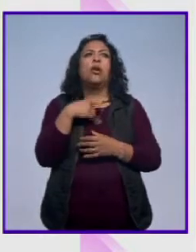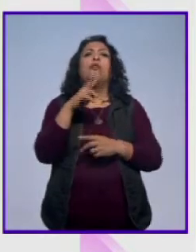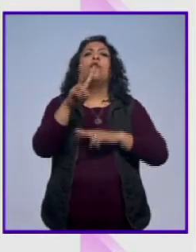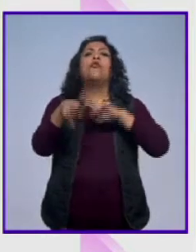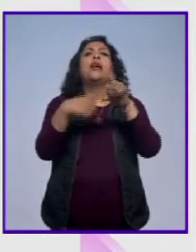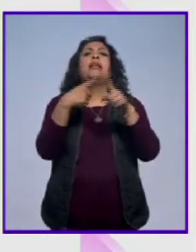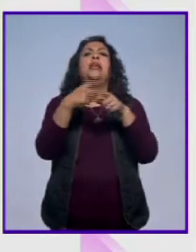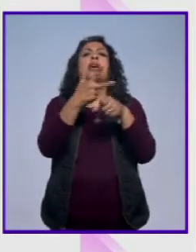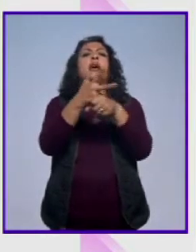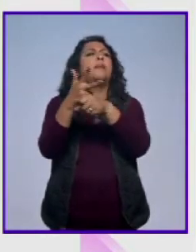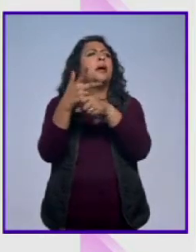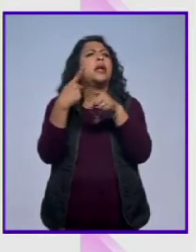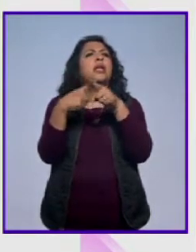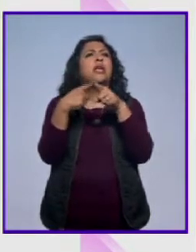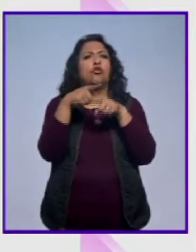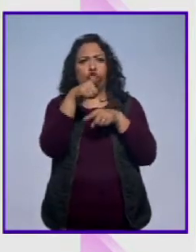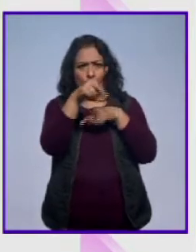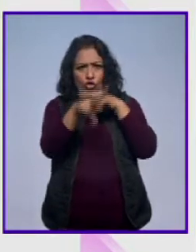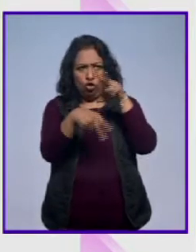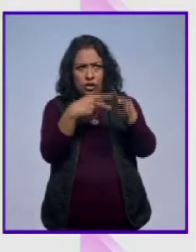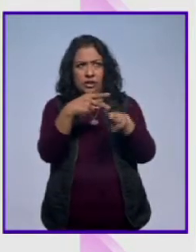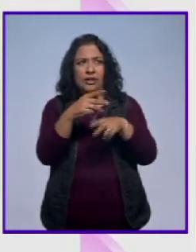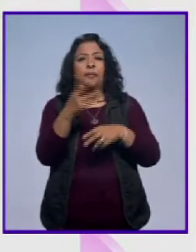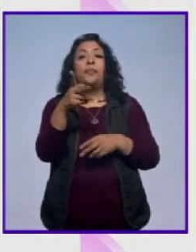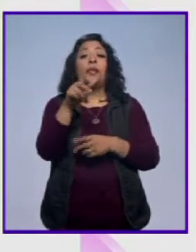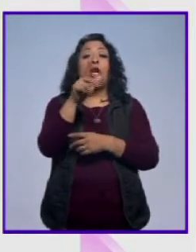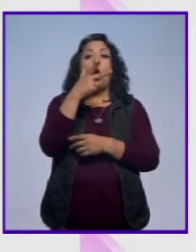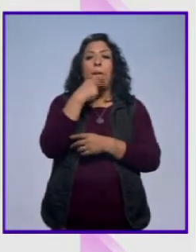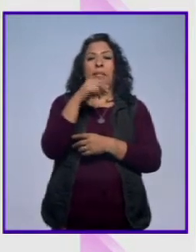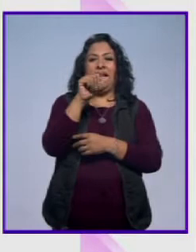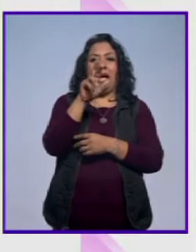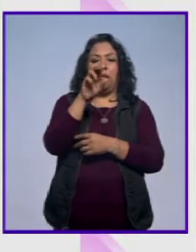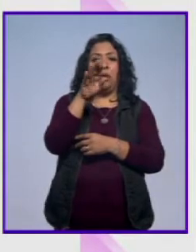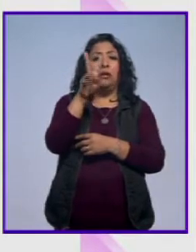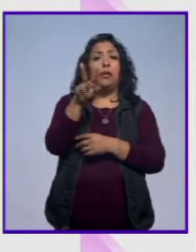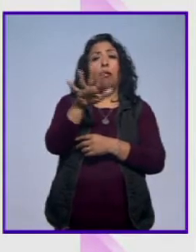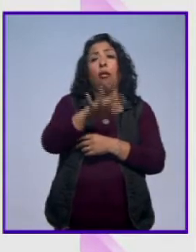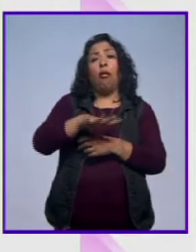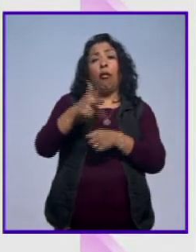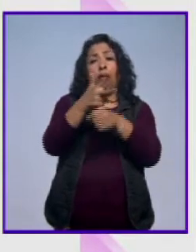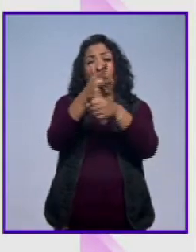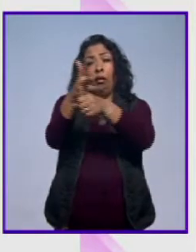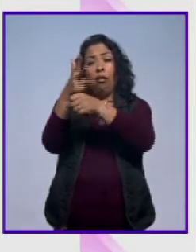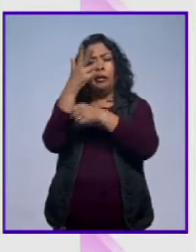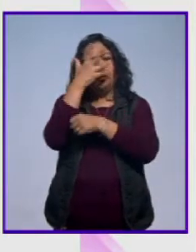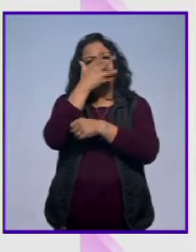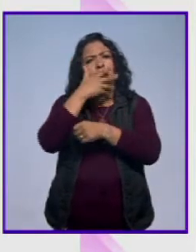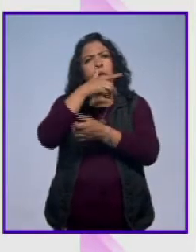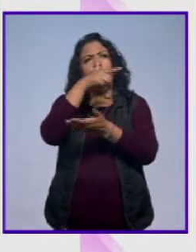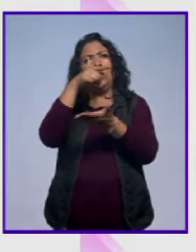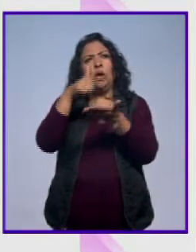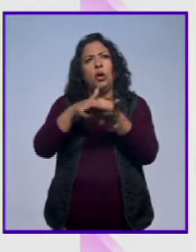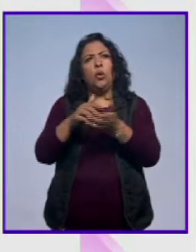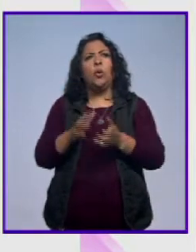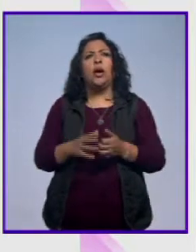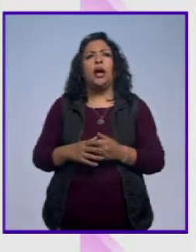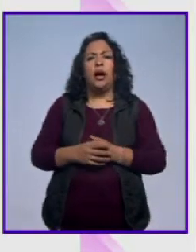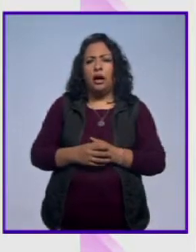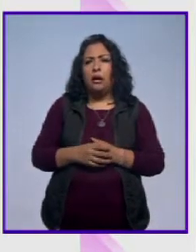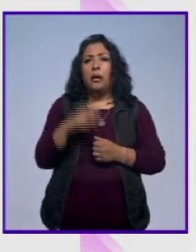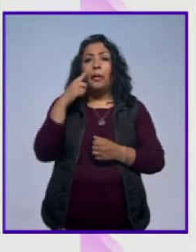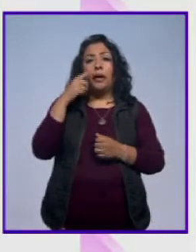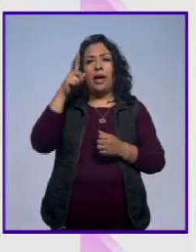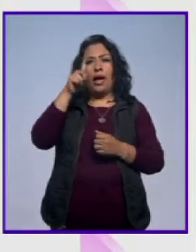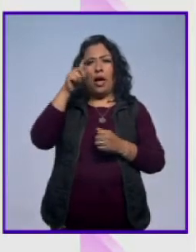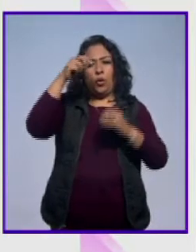camarógrafo, saben? ¿Quién fue con el blog? ¿No fuiste tú? Ah, Armando, pues ya sea una bellísima toma la que nos regala ahí Armando en este encuadre. Sí, bellísima. Que se ve la